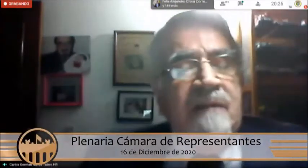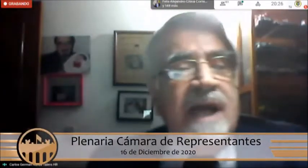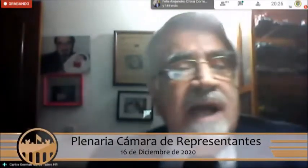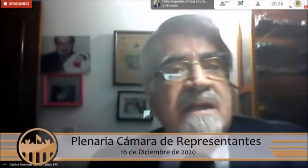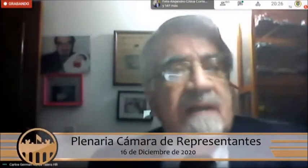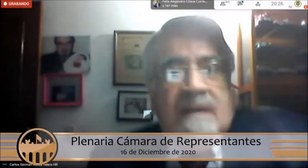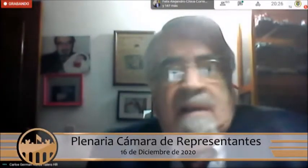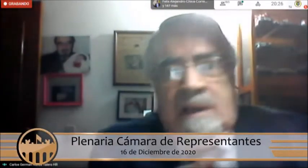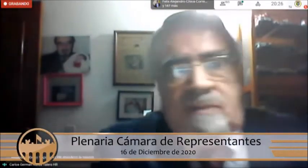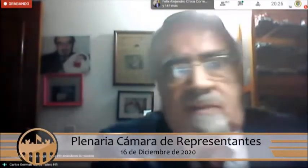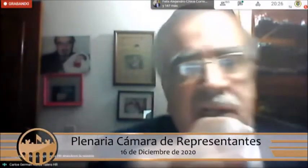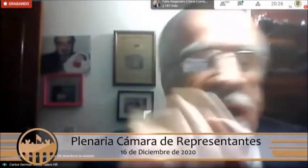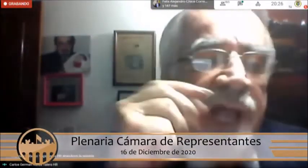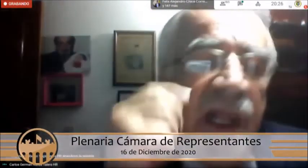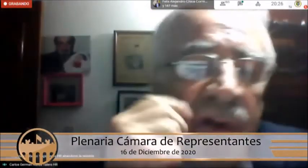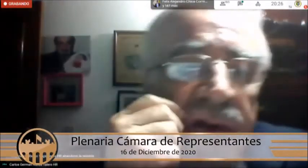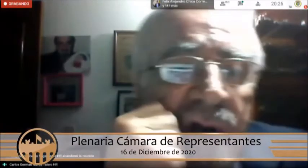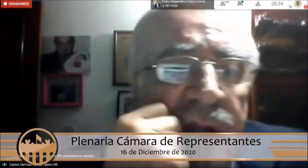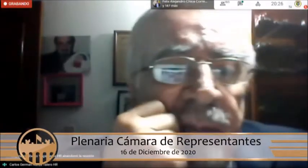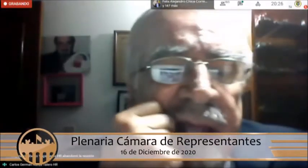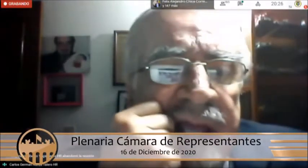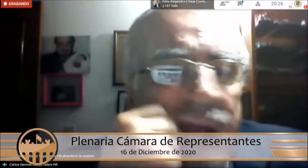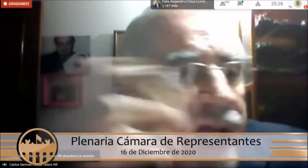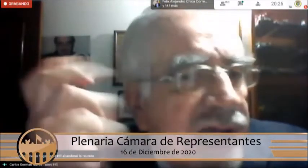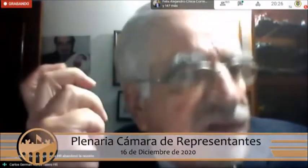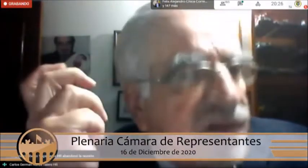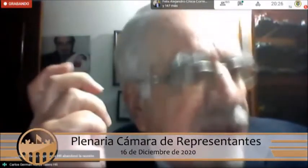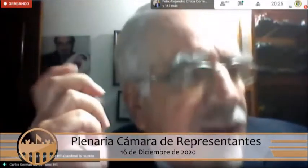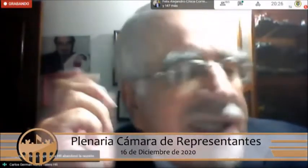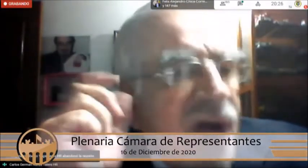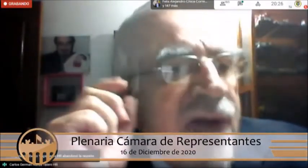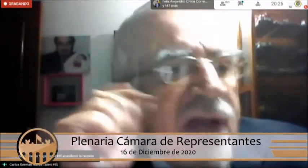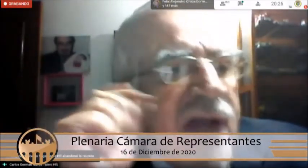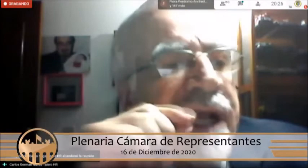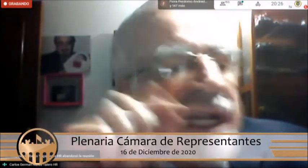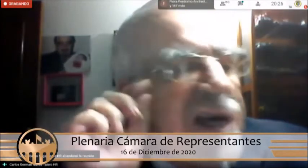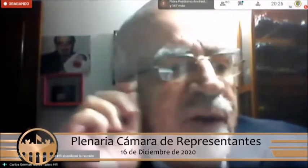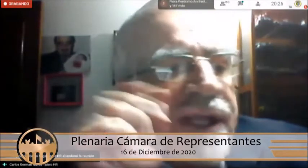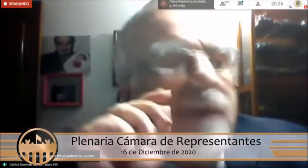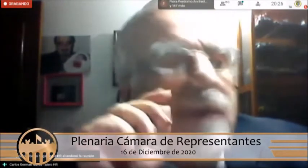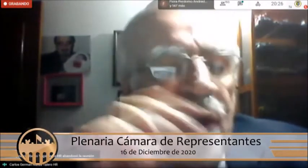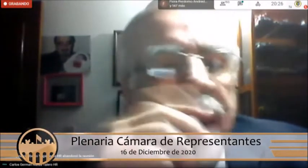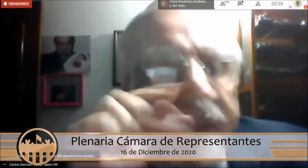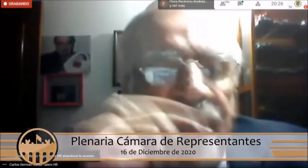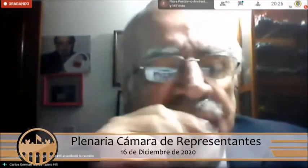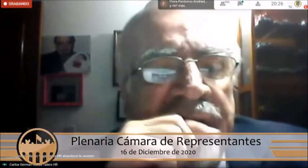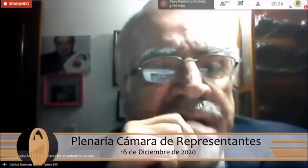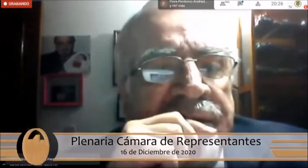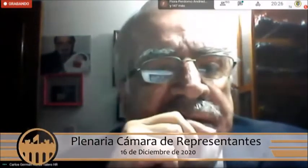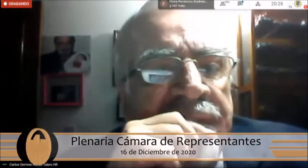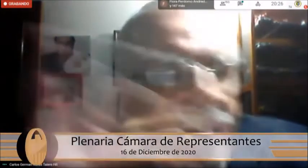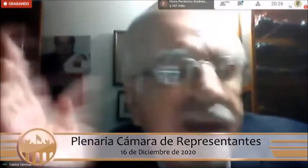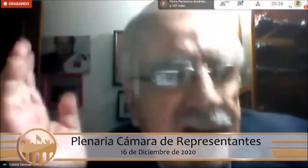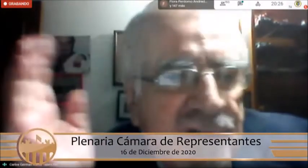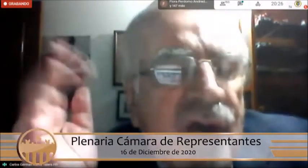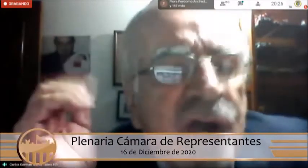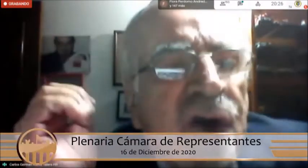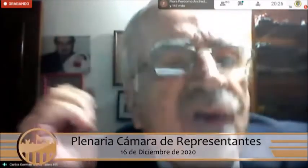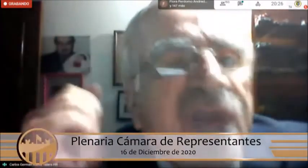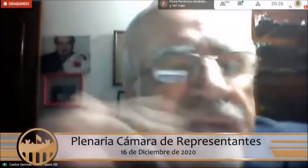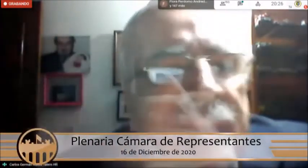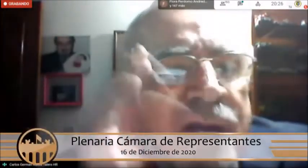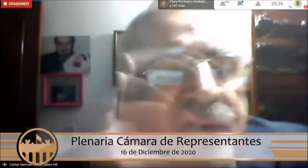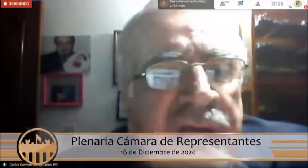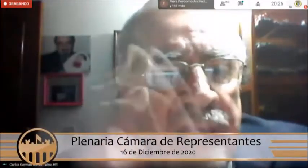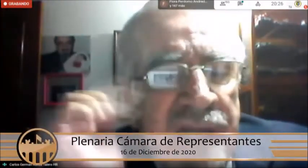a tener inhabilidades es el doctor Padilla es un tema demasiado largo para que se cometa un error en eso eso lo que yo